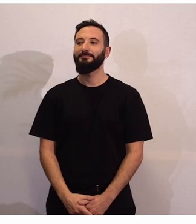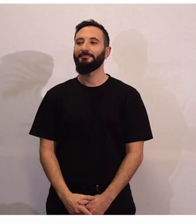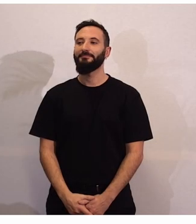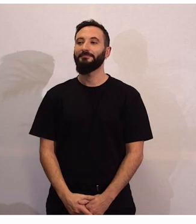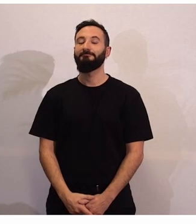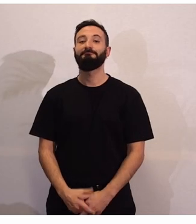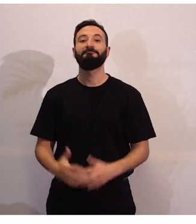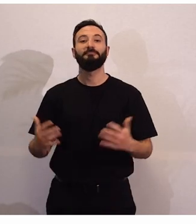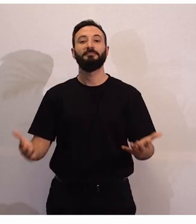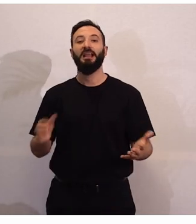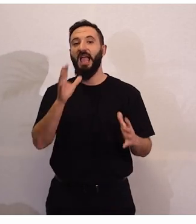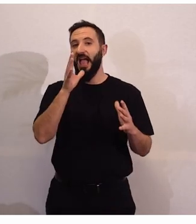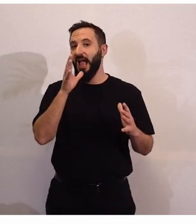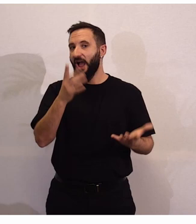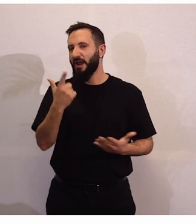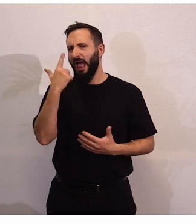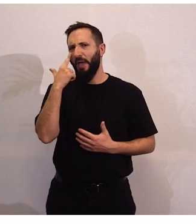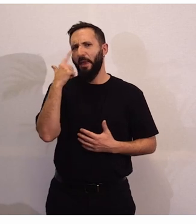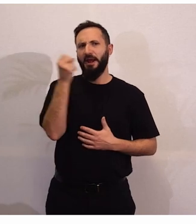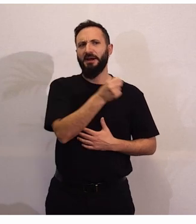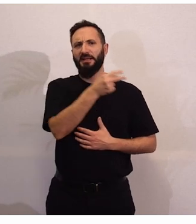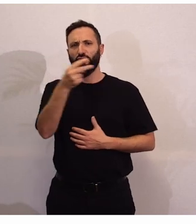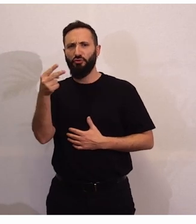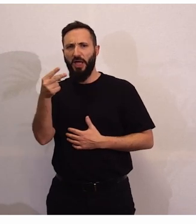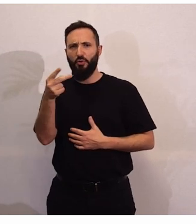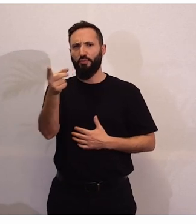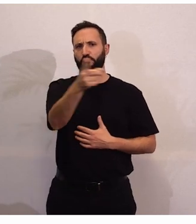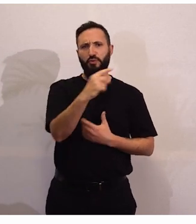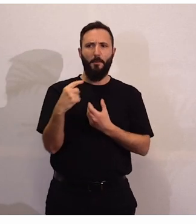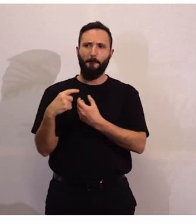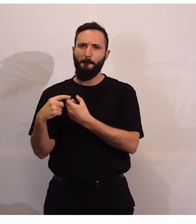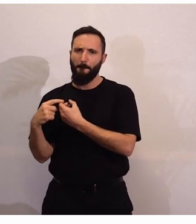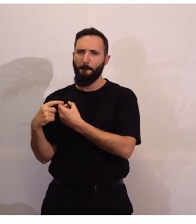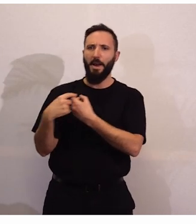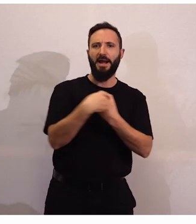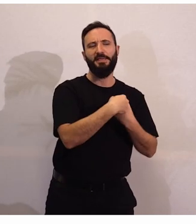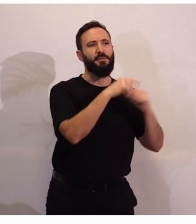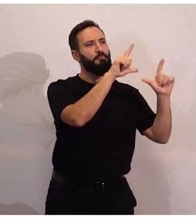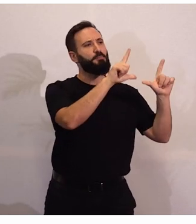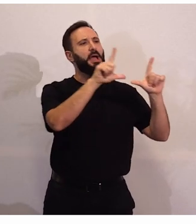Vamos a ver ahora los resultados. ¿Cómo estáis participando en el barrio?